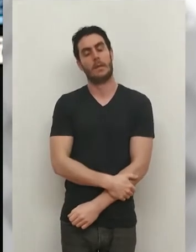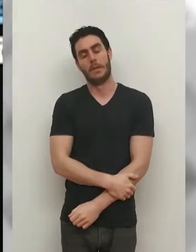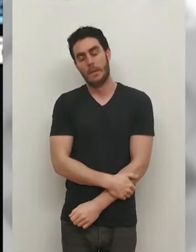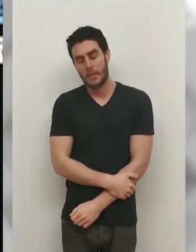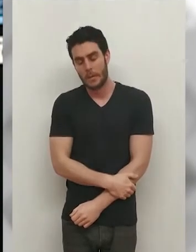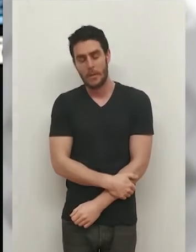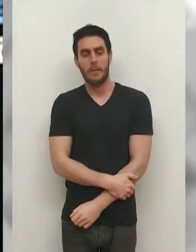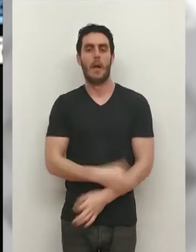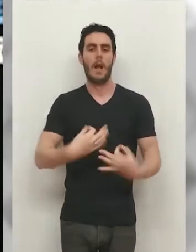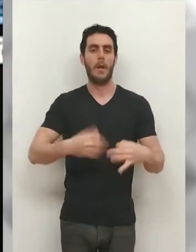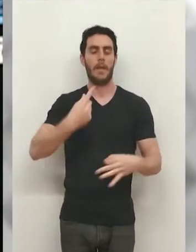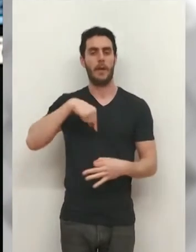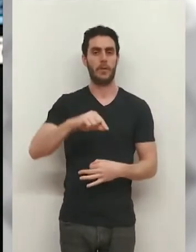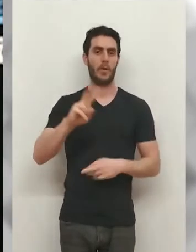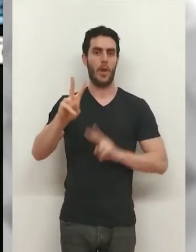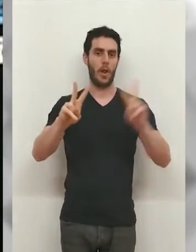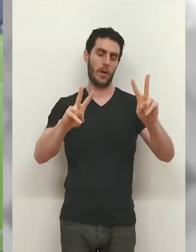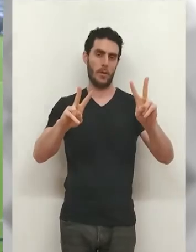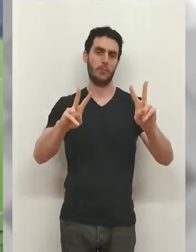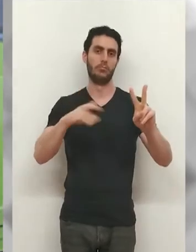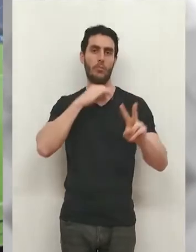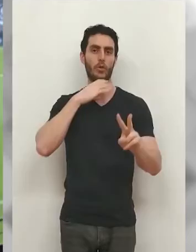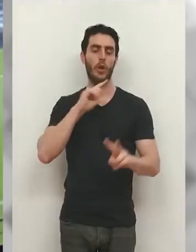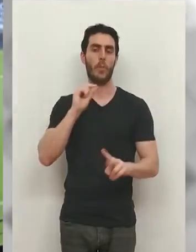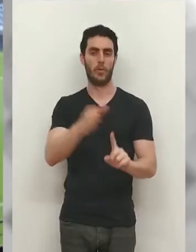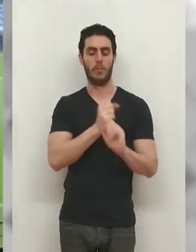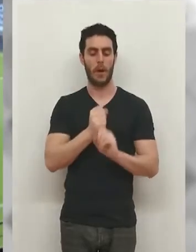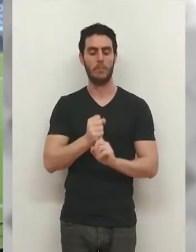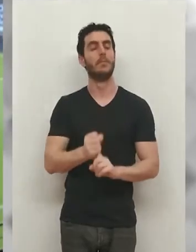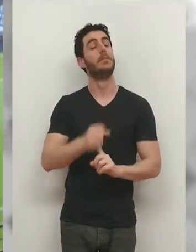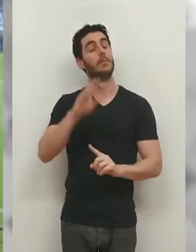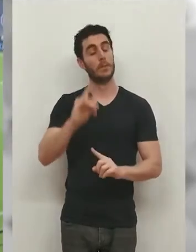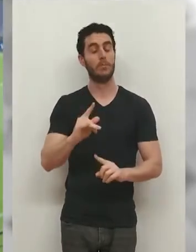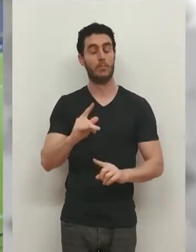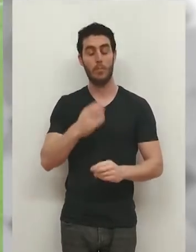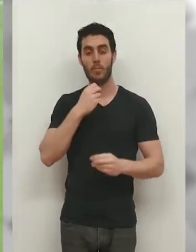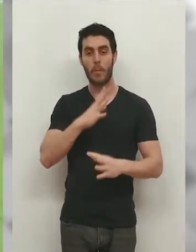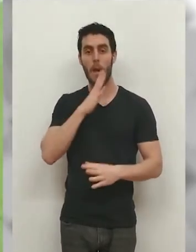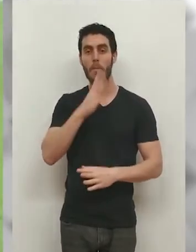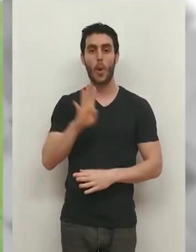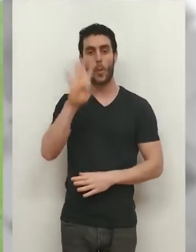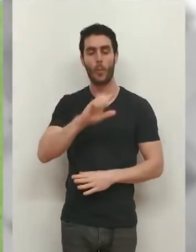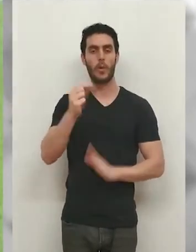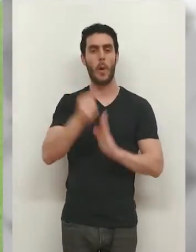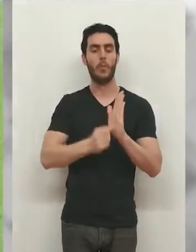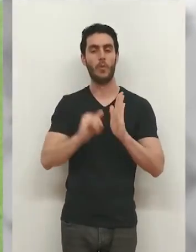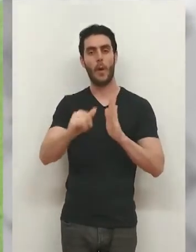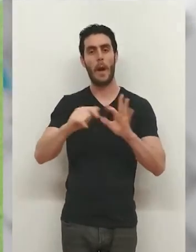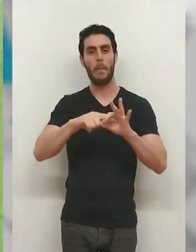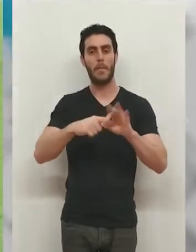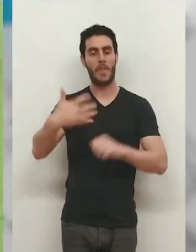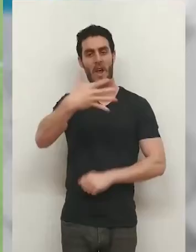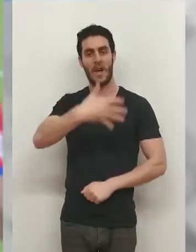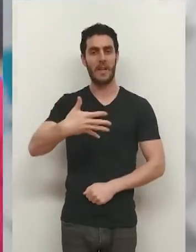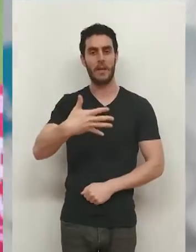y la verdad es que estamos muy contentos con el punto conseguido. No es para menos. Con este resultado el Calahorra queda a solo cuatro puntos de la